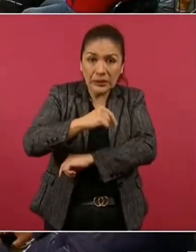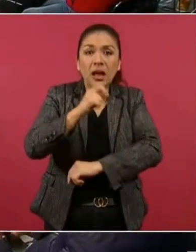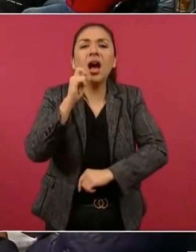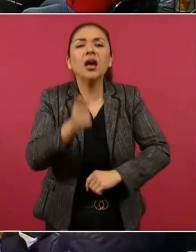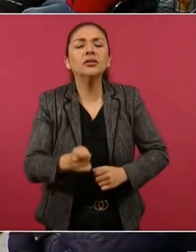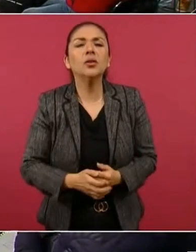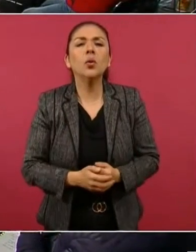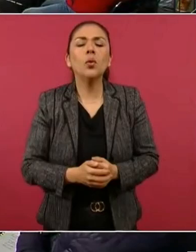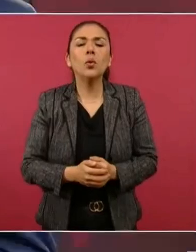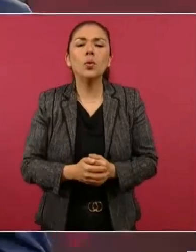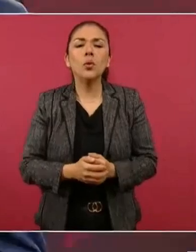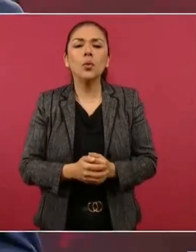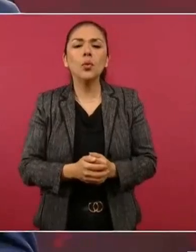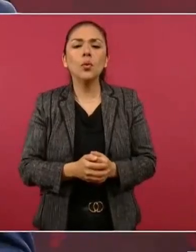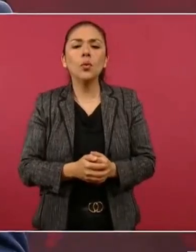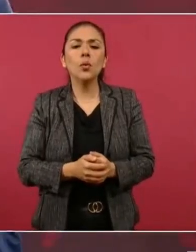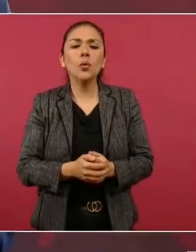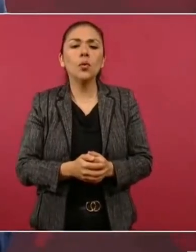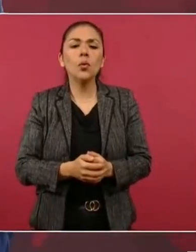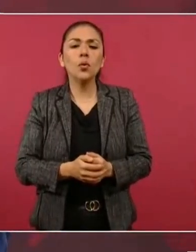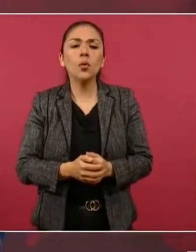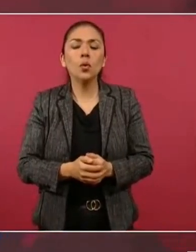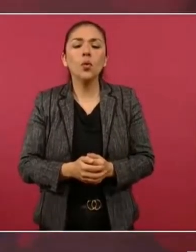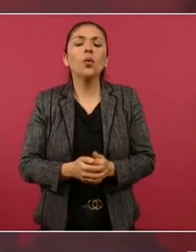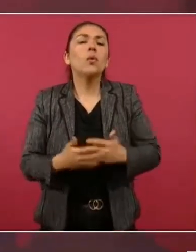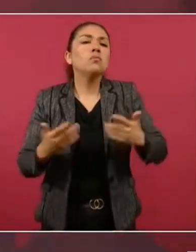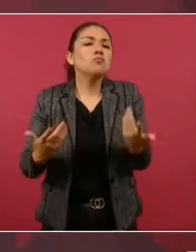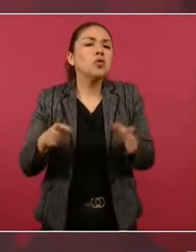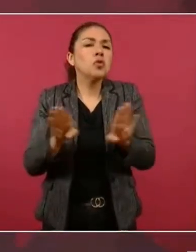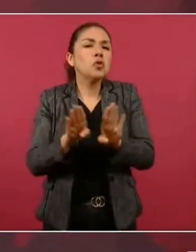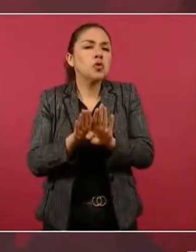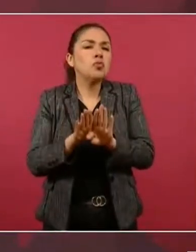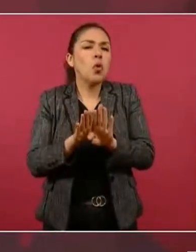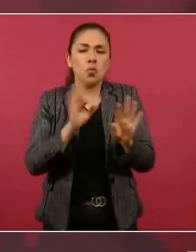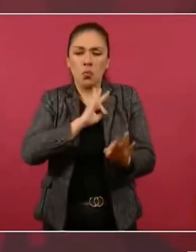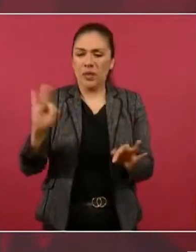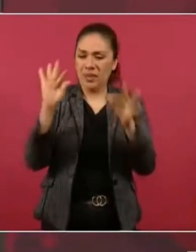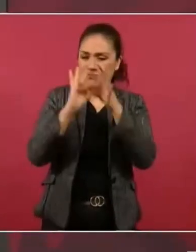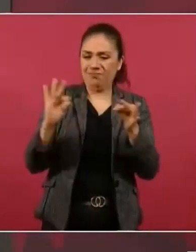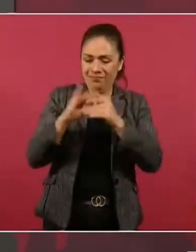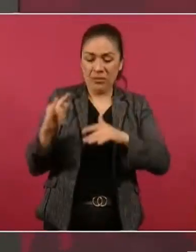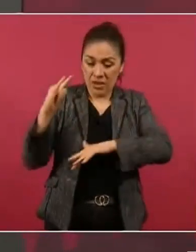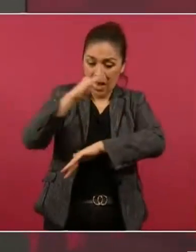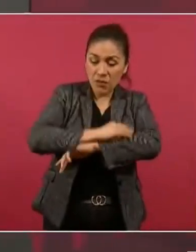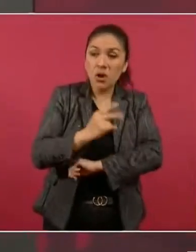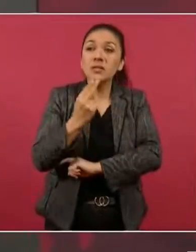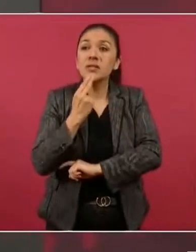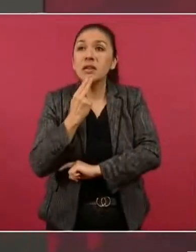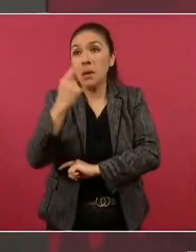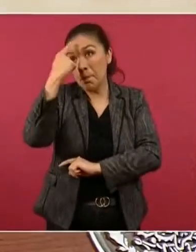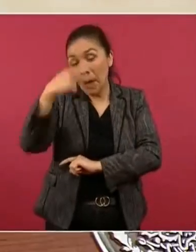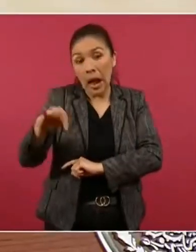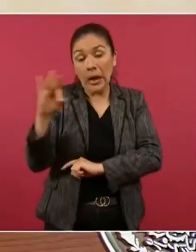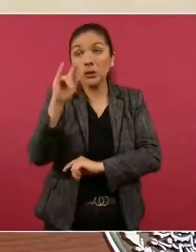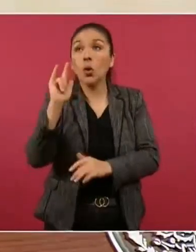justificable su uso, si vuela